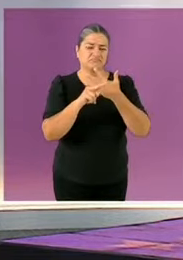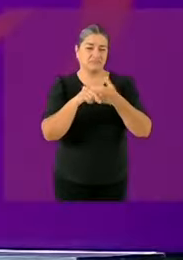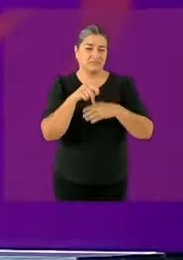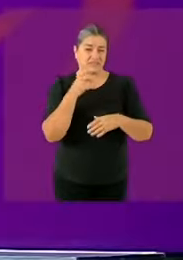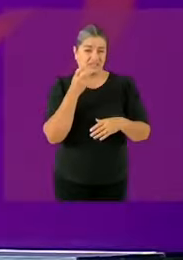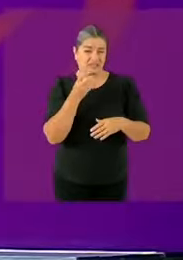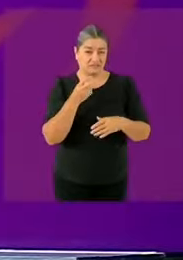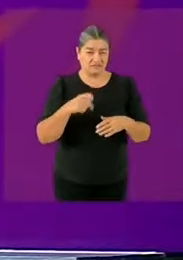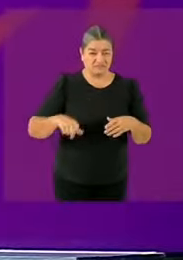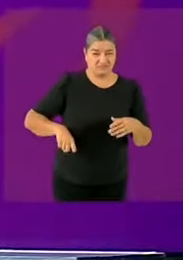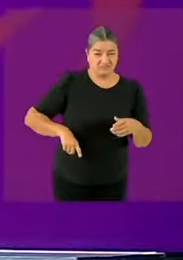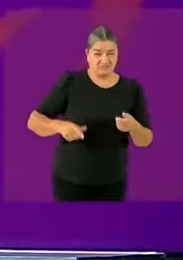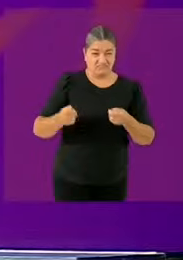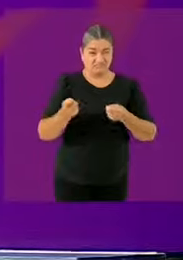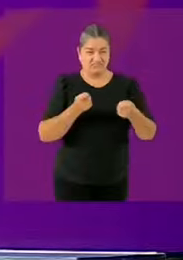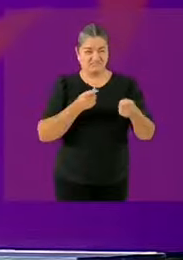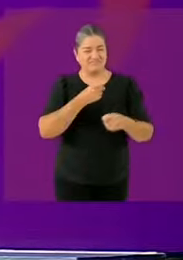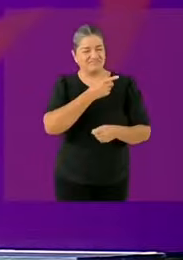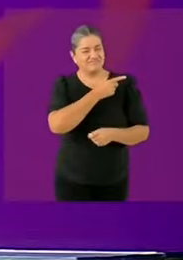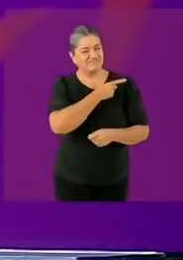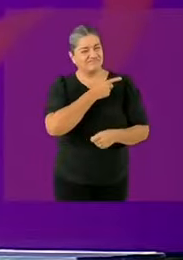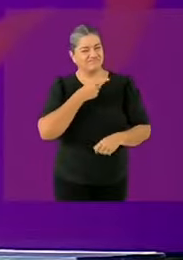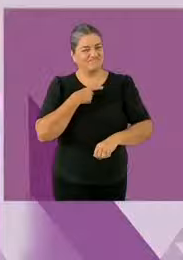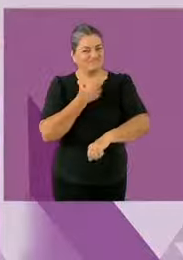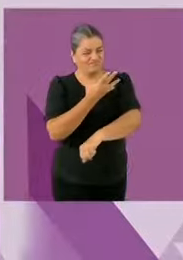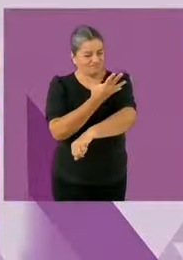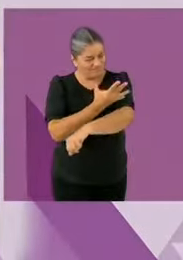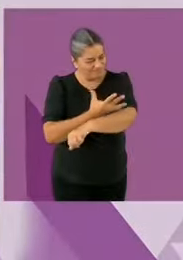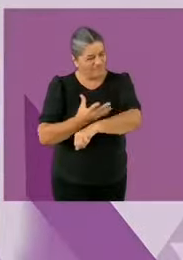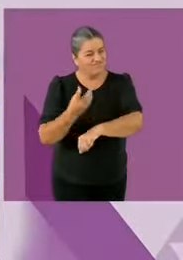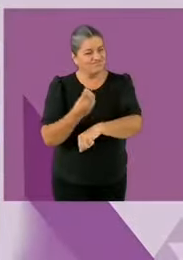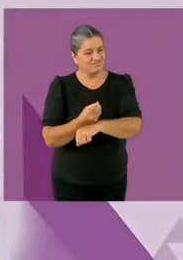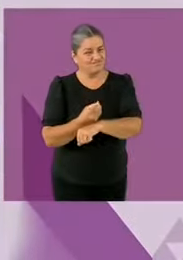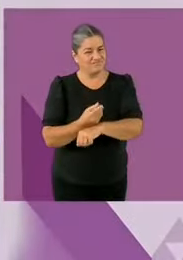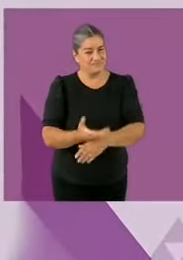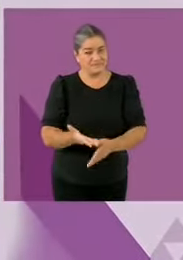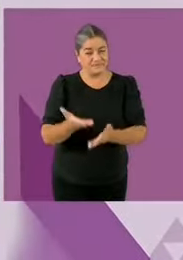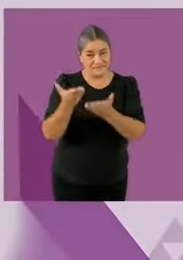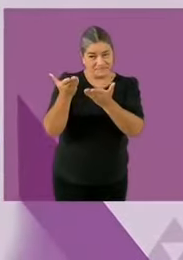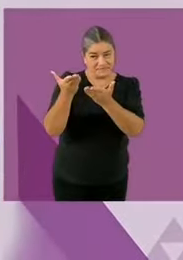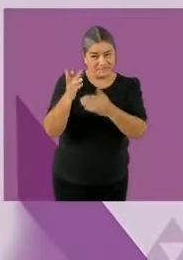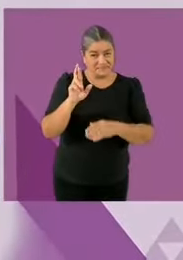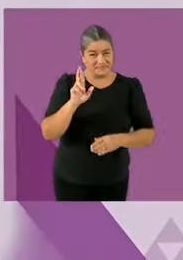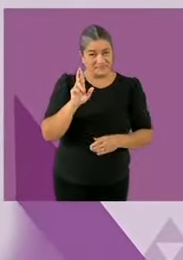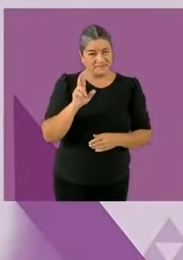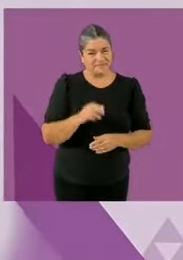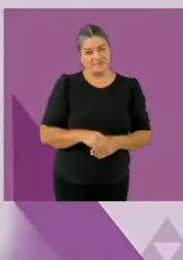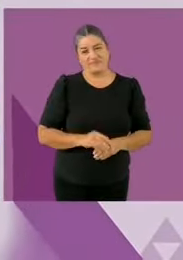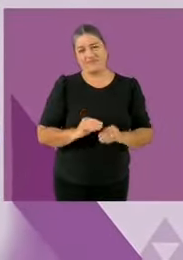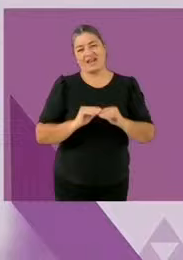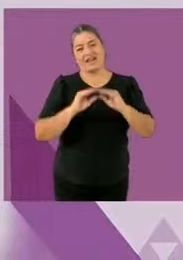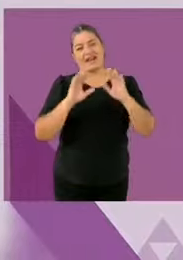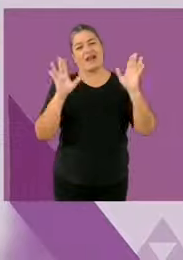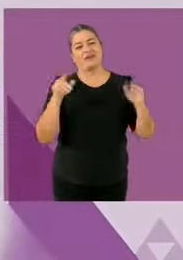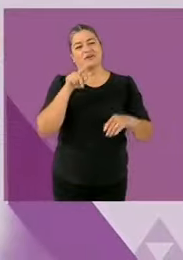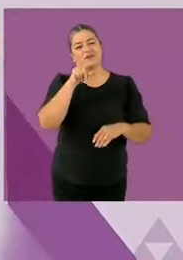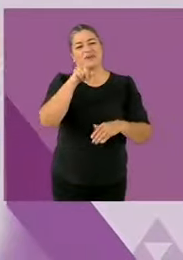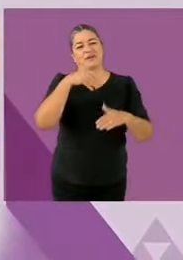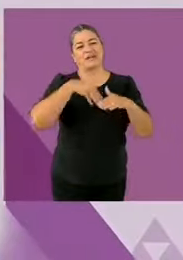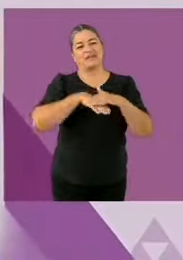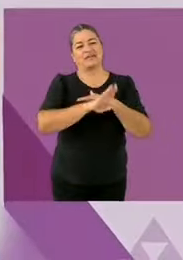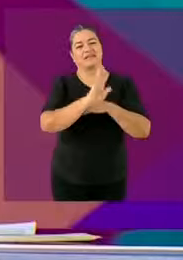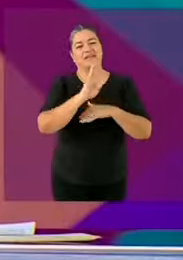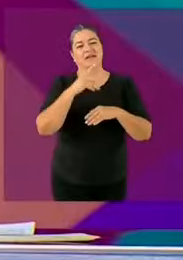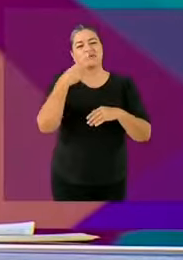Candidata Sochil Gales pidió la palabra. No, simplemente decirle que se metan a su portal y no van a encontrar nada. Pero mira, seguramente recuerdas a Luis Francisco de